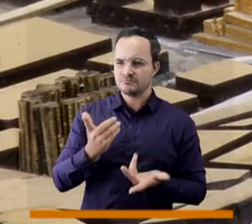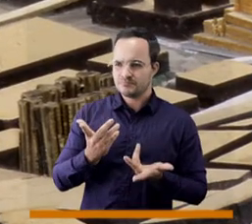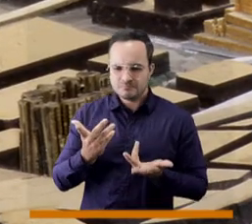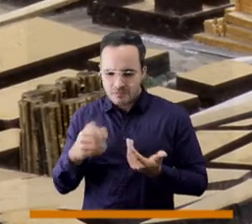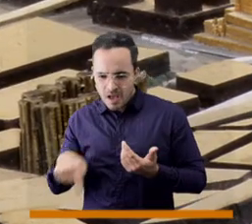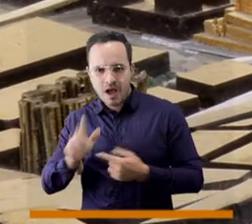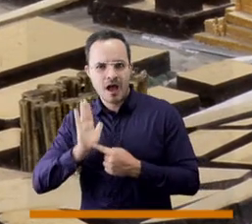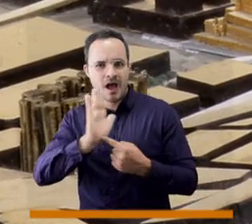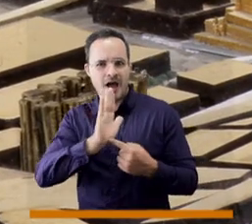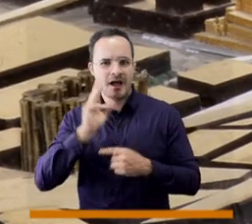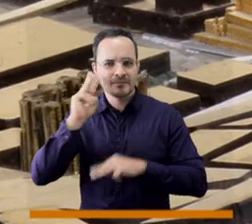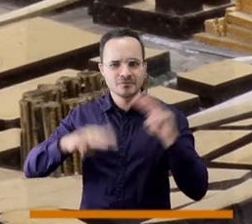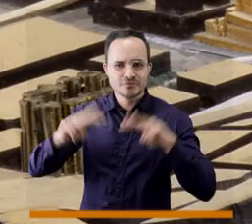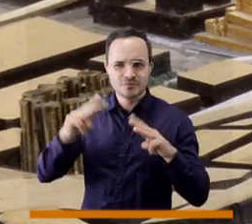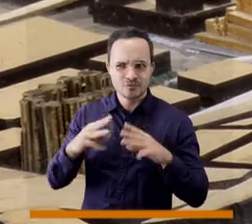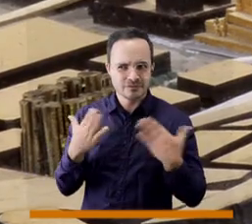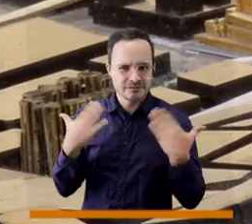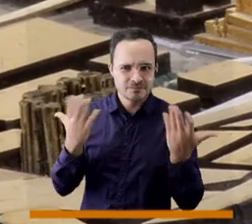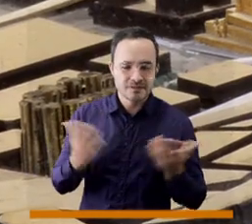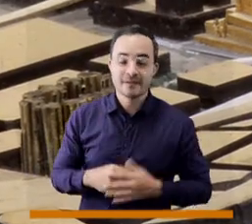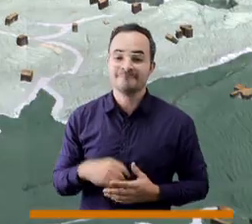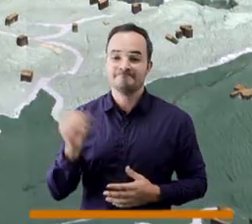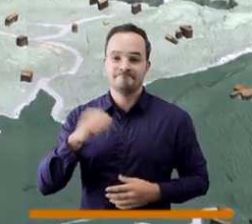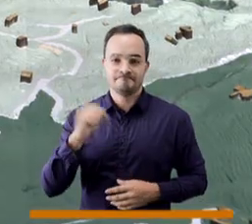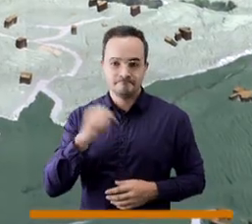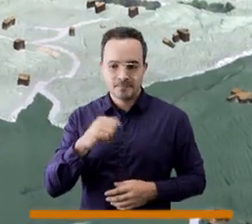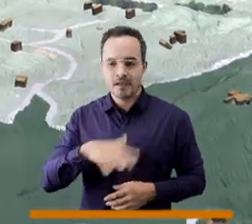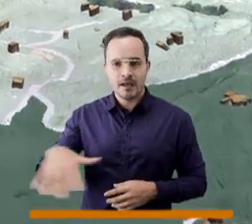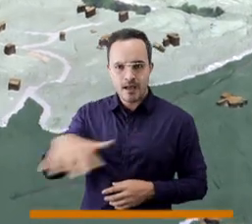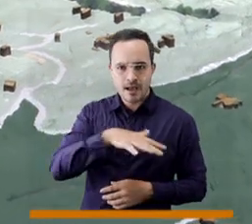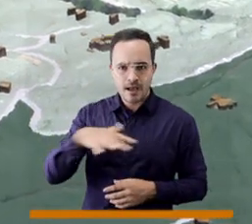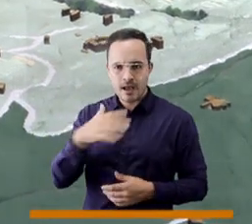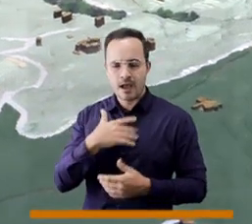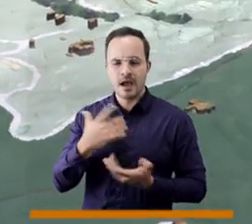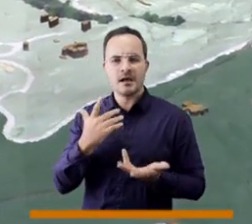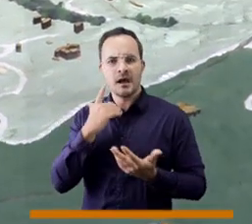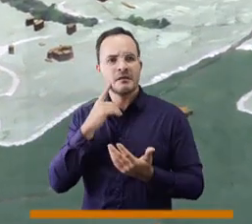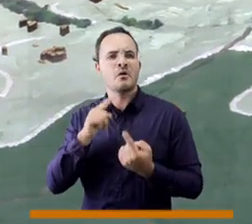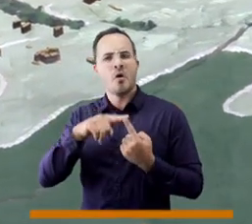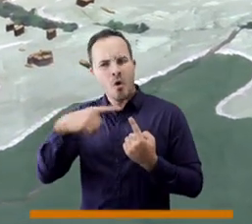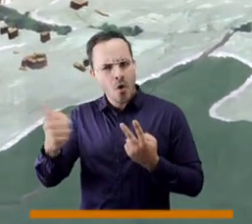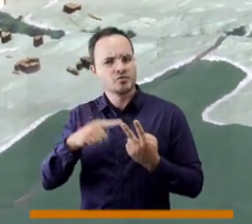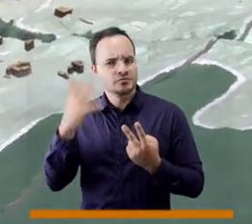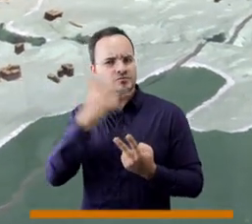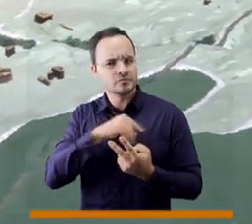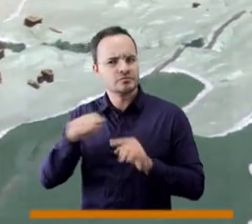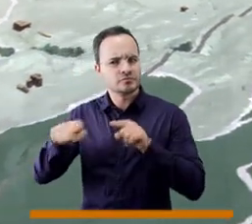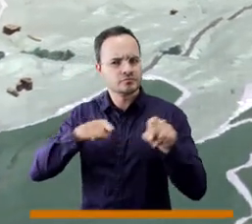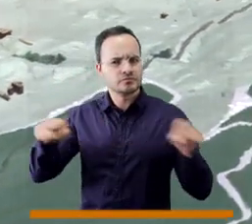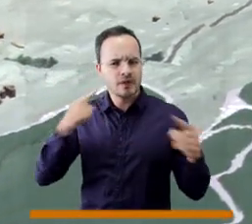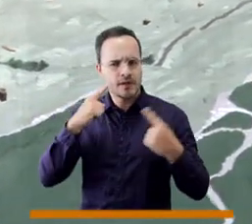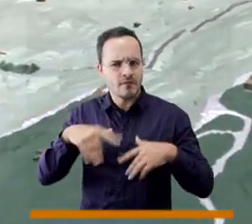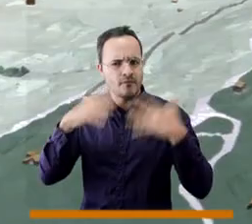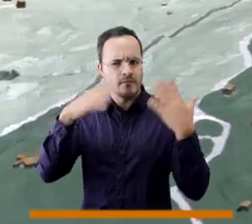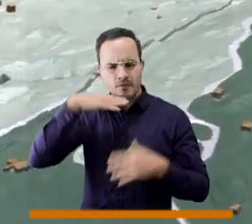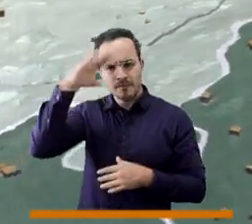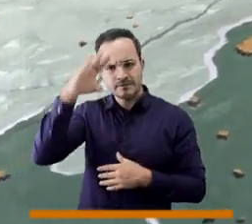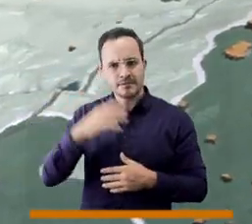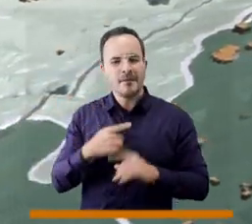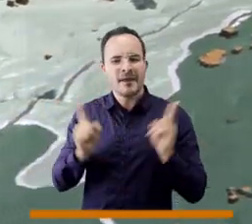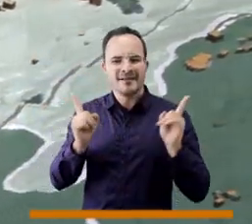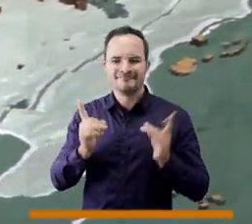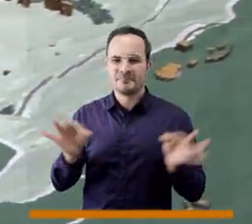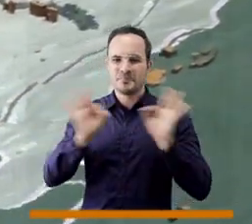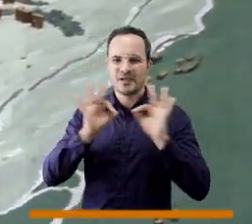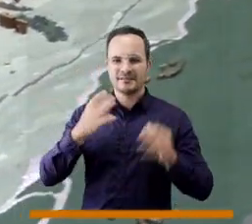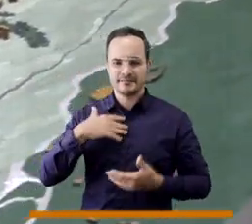idea es que la gente conozca digamos como esos lugares de medellín esos lugares icónicos incluyendo obviamente el museo pero también es como ubicarlos un